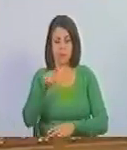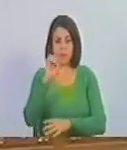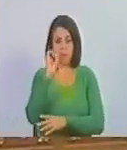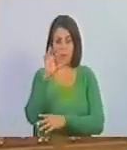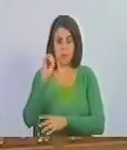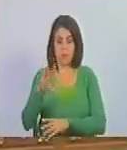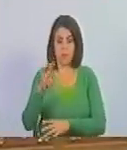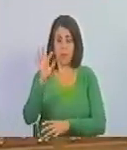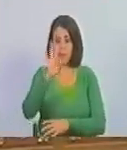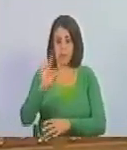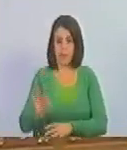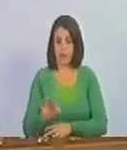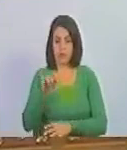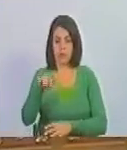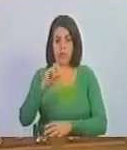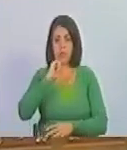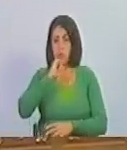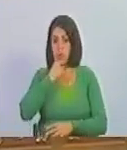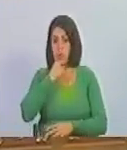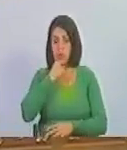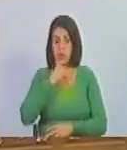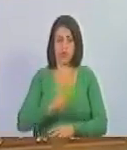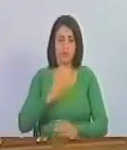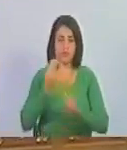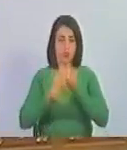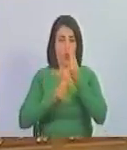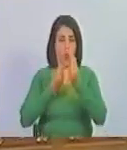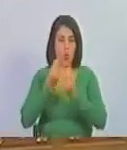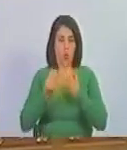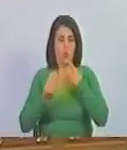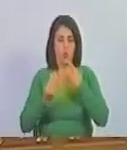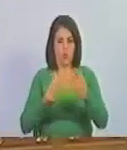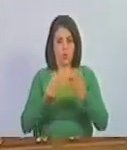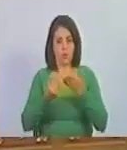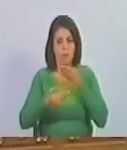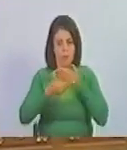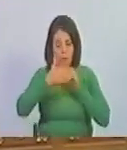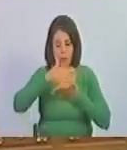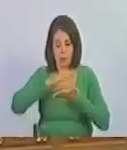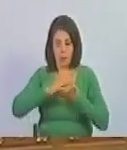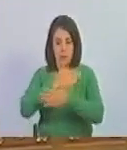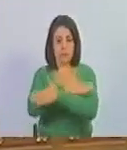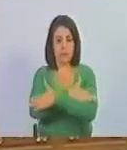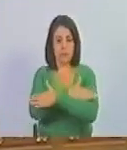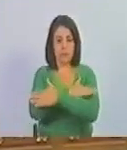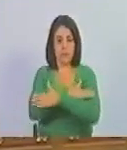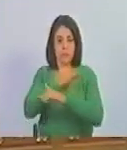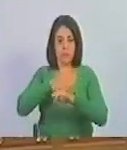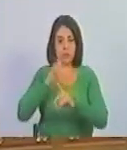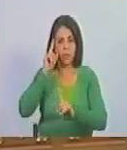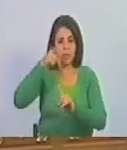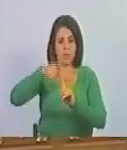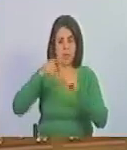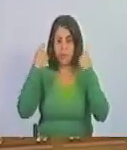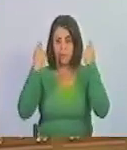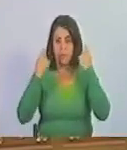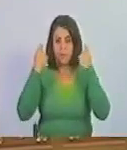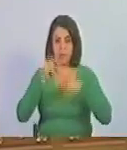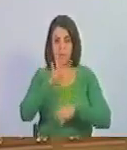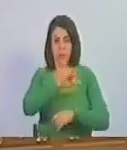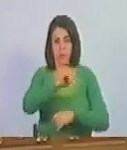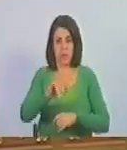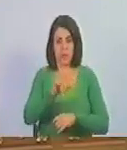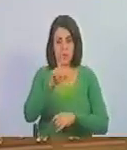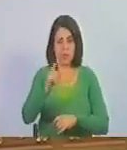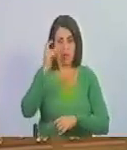Asamblea Federal de la Federación de Rusia, mediante la cual remitió carta de felicitaciones con motivo de celebrarse el 5 de